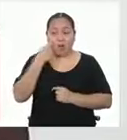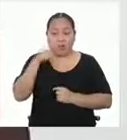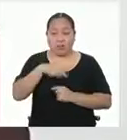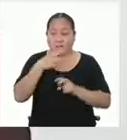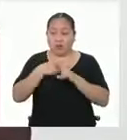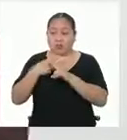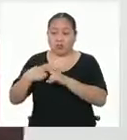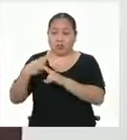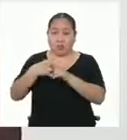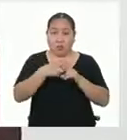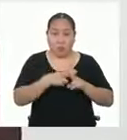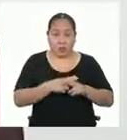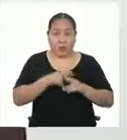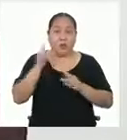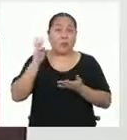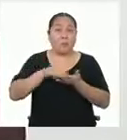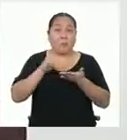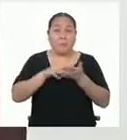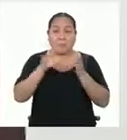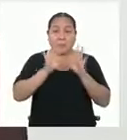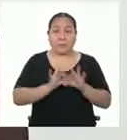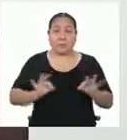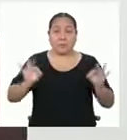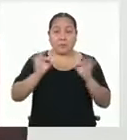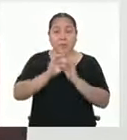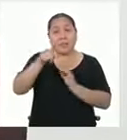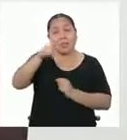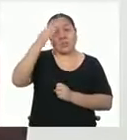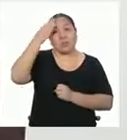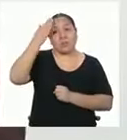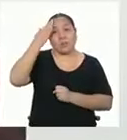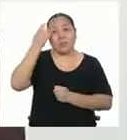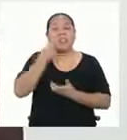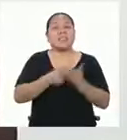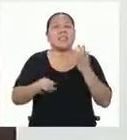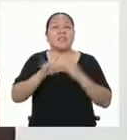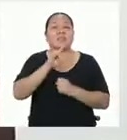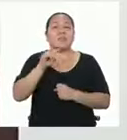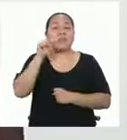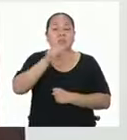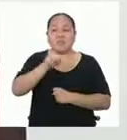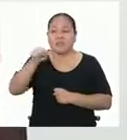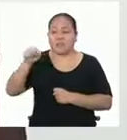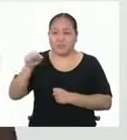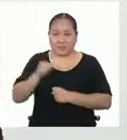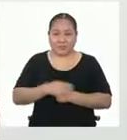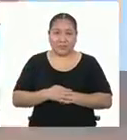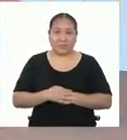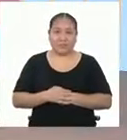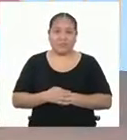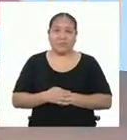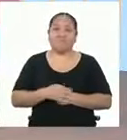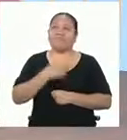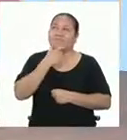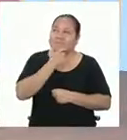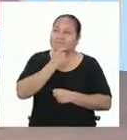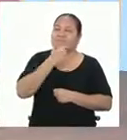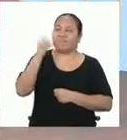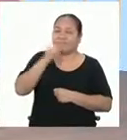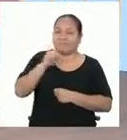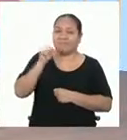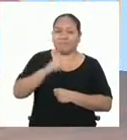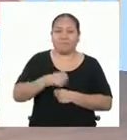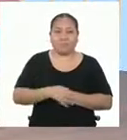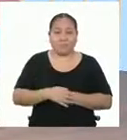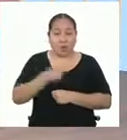de los elementos, lo importante es que sepas para qué te servirá saber todo esto, ¿no? Ah, obvio que